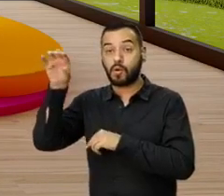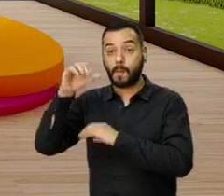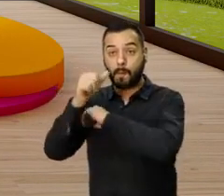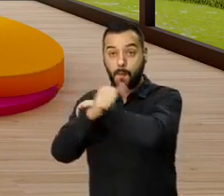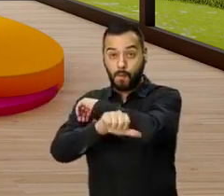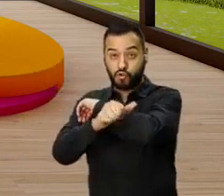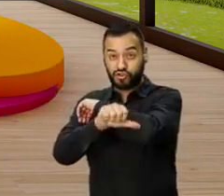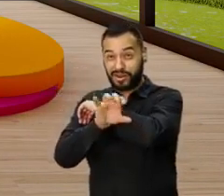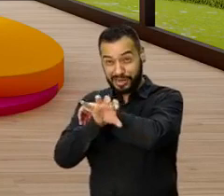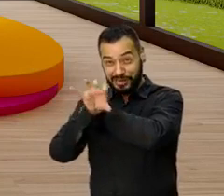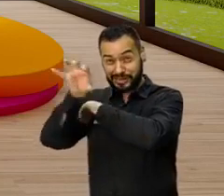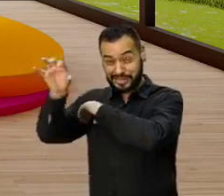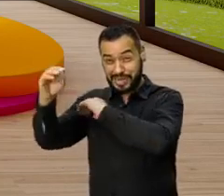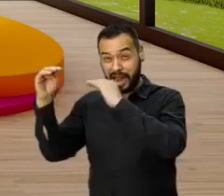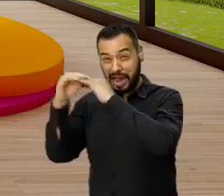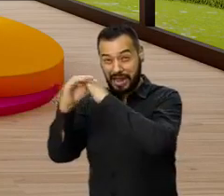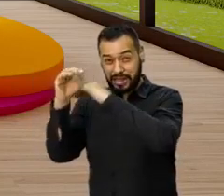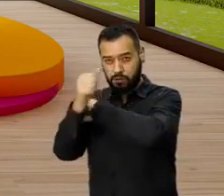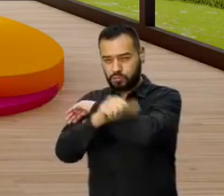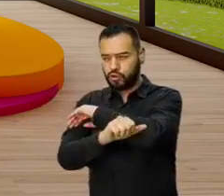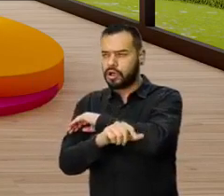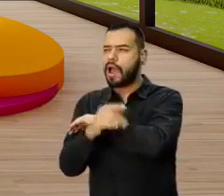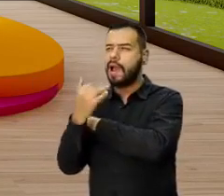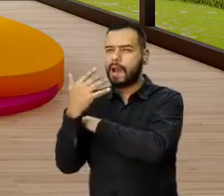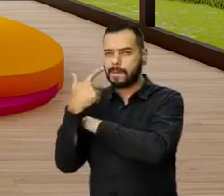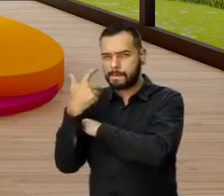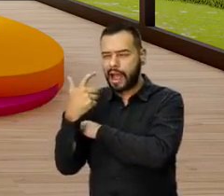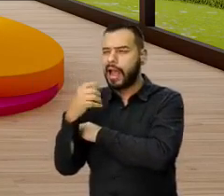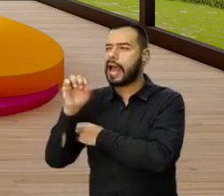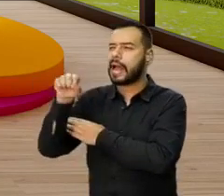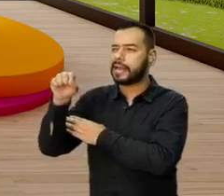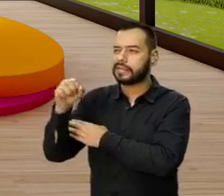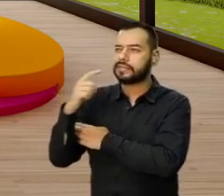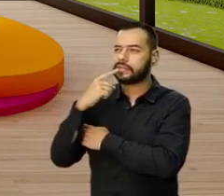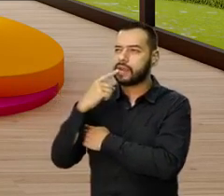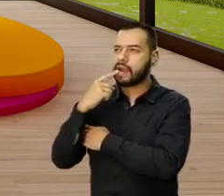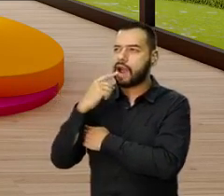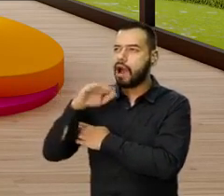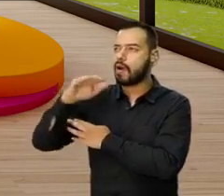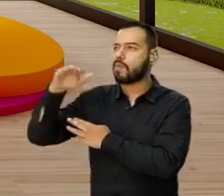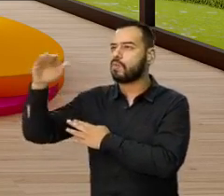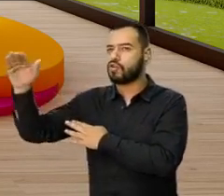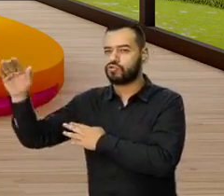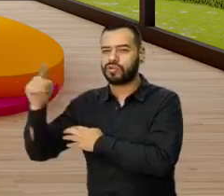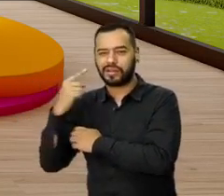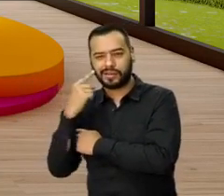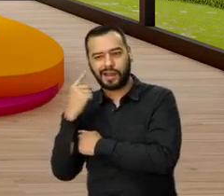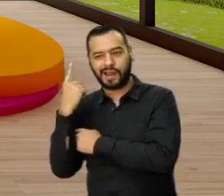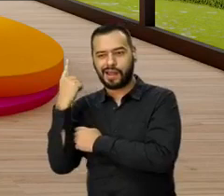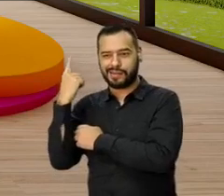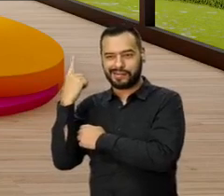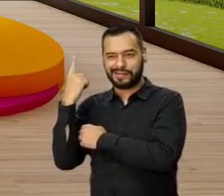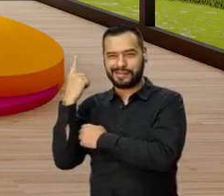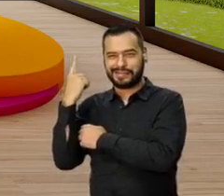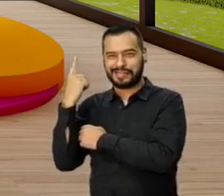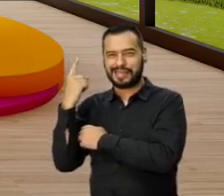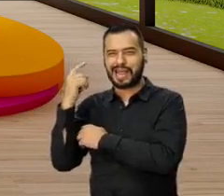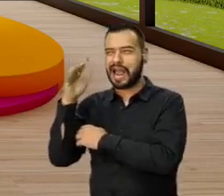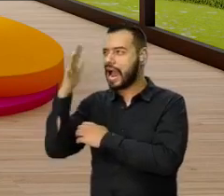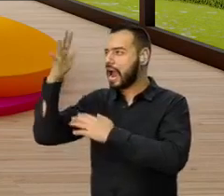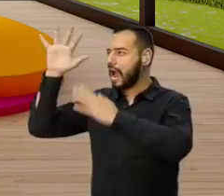digámoslo así, hacia ese lugar donde tú dices, sí, se ve más como nuestra imagen, así como la que tenemos detrás, árboles,